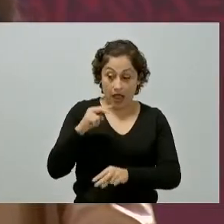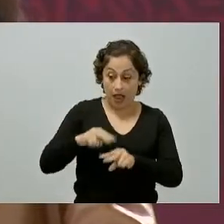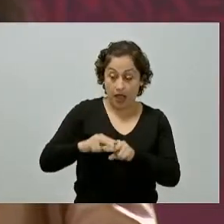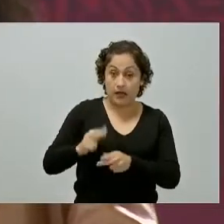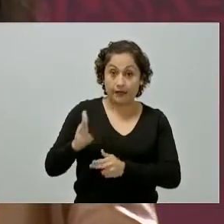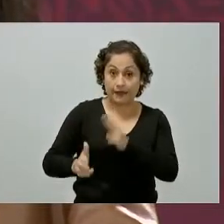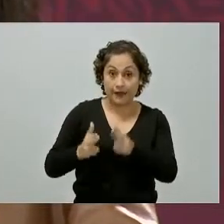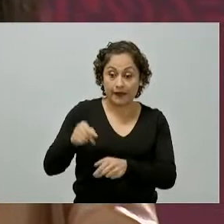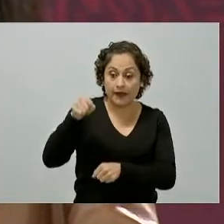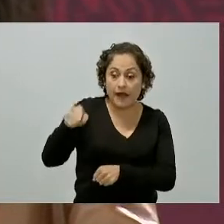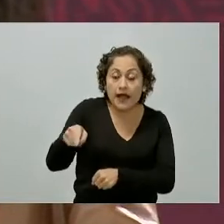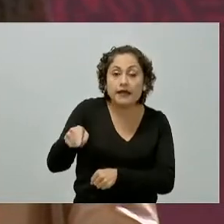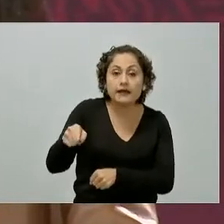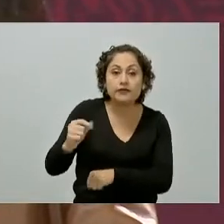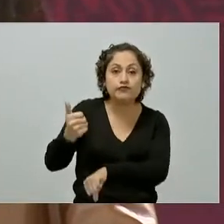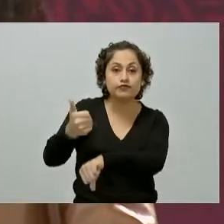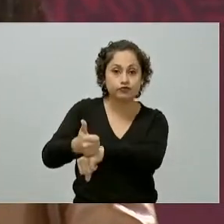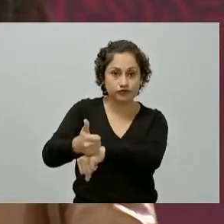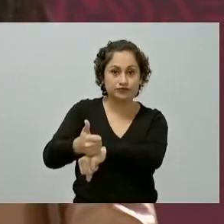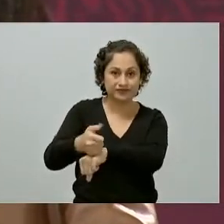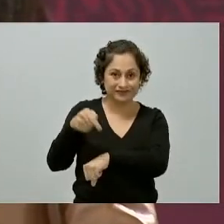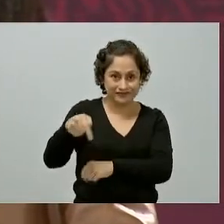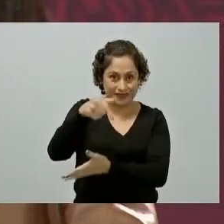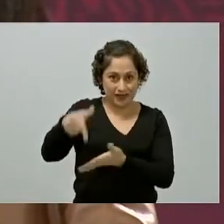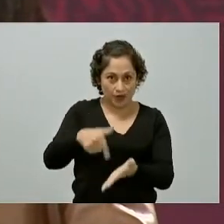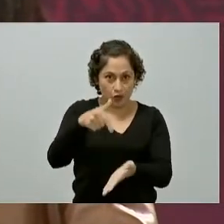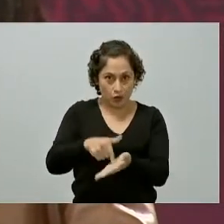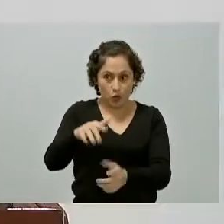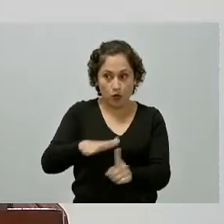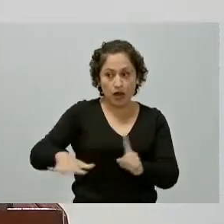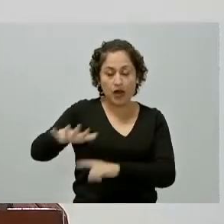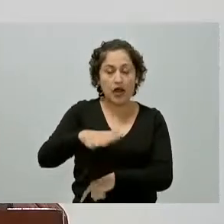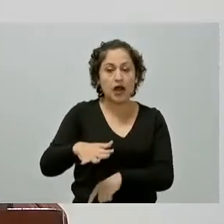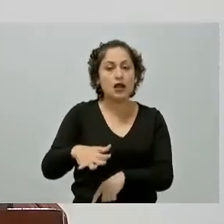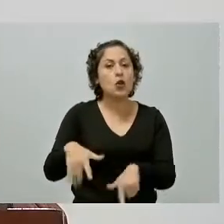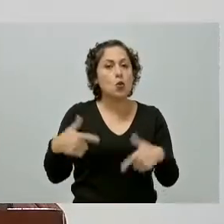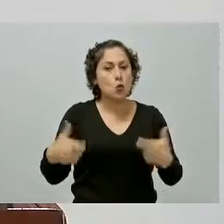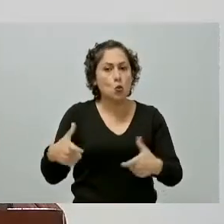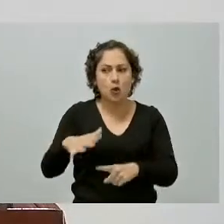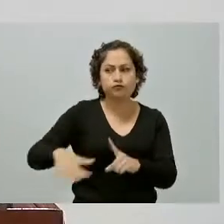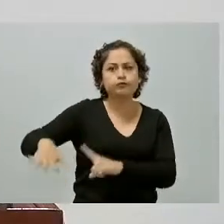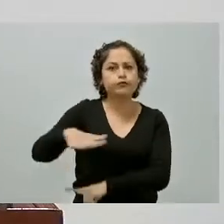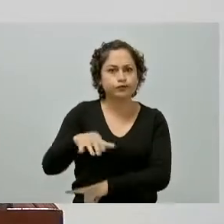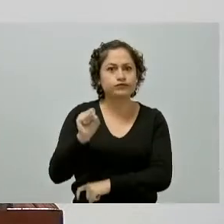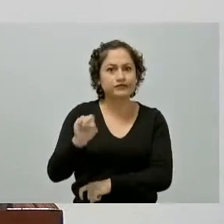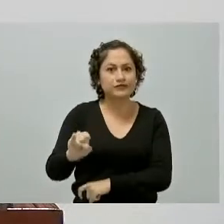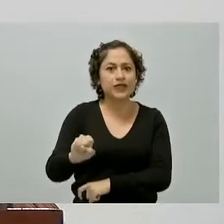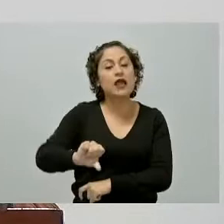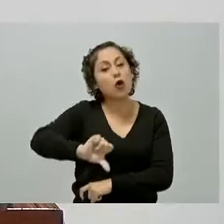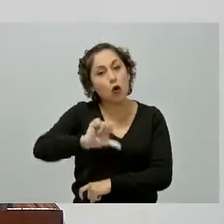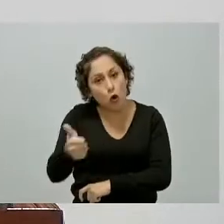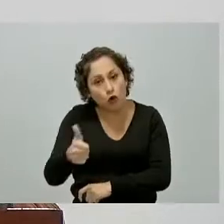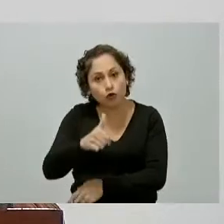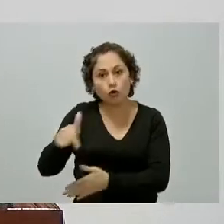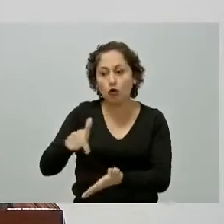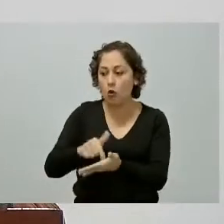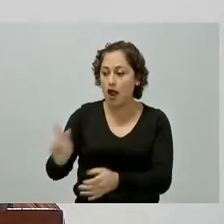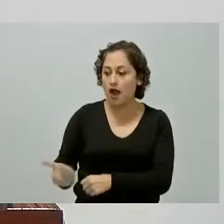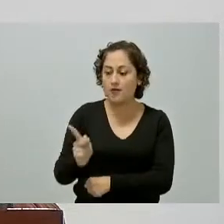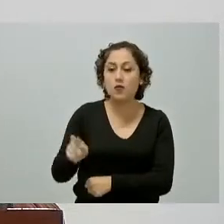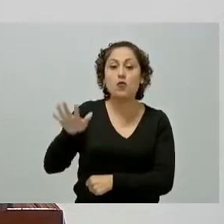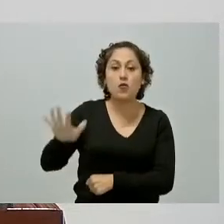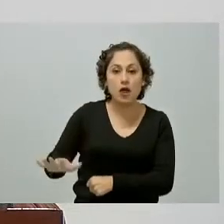importante en la zona de alto nivel económico de Santa Fe sino también en la zona de